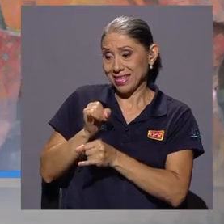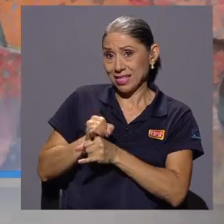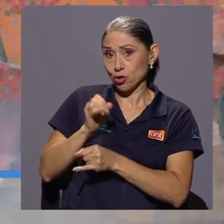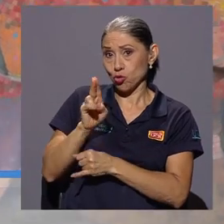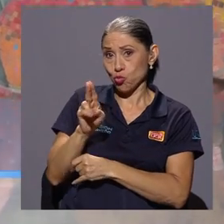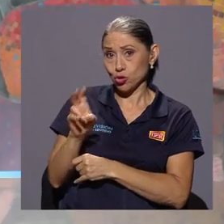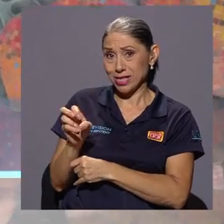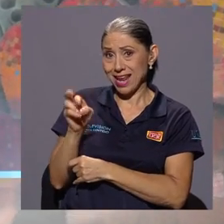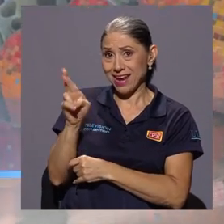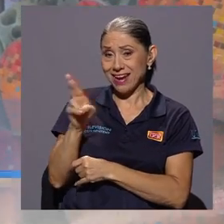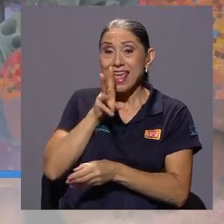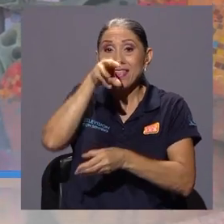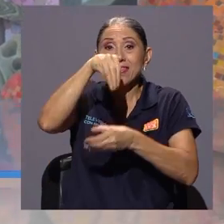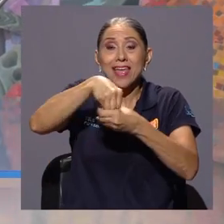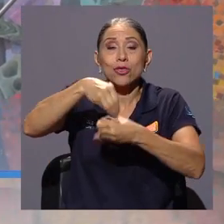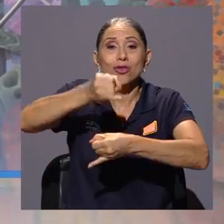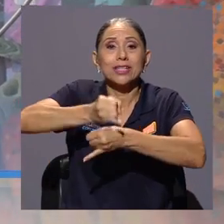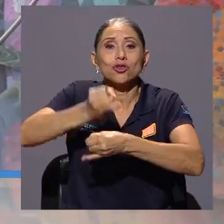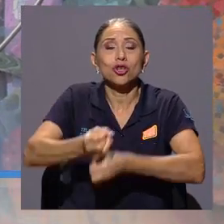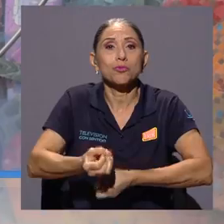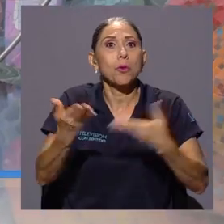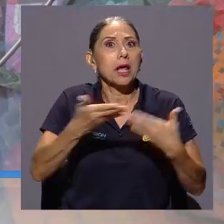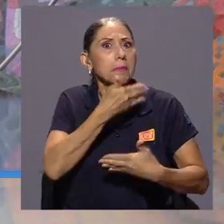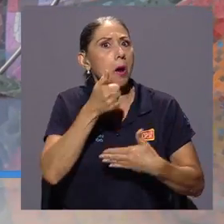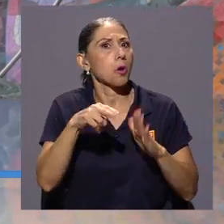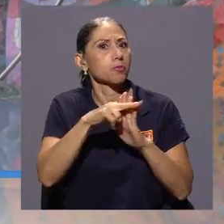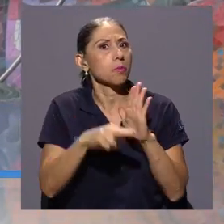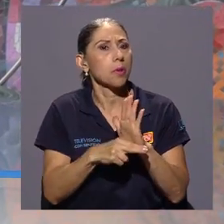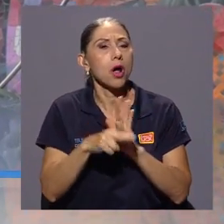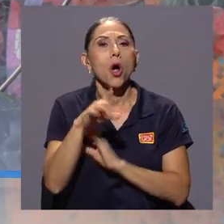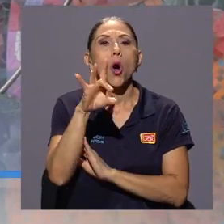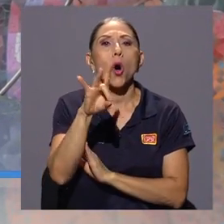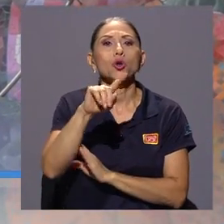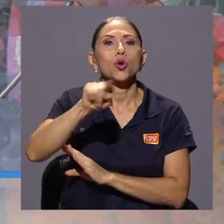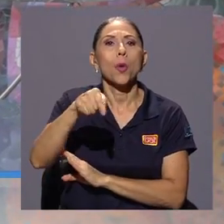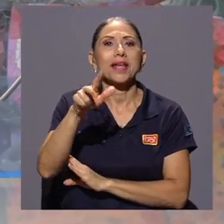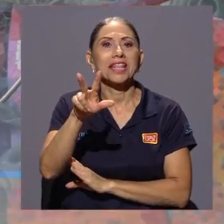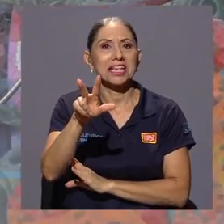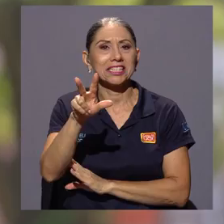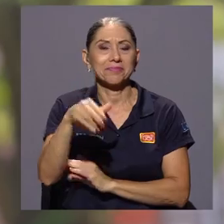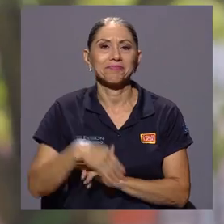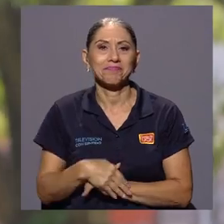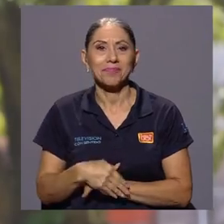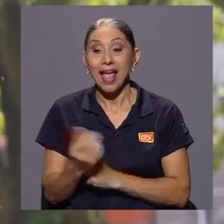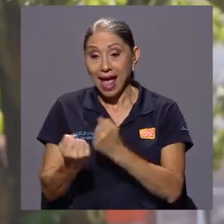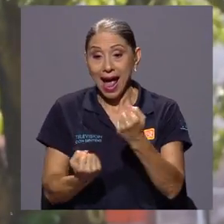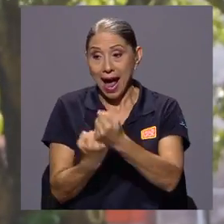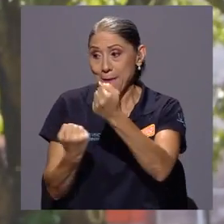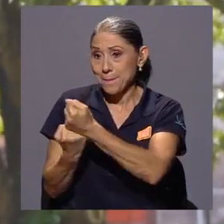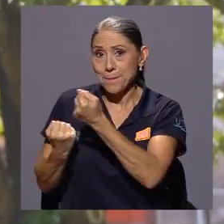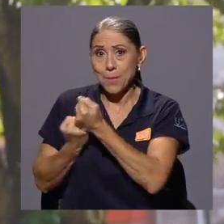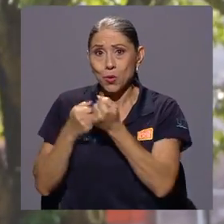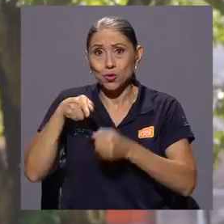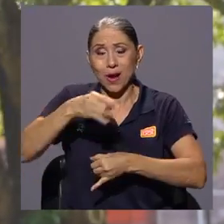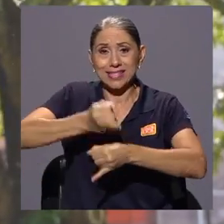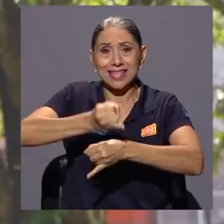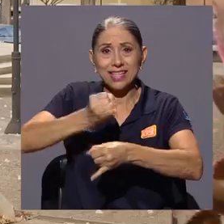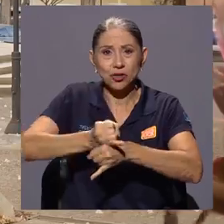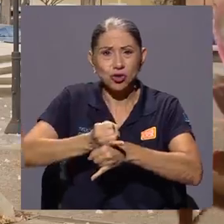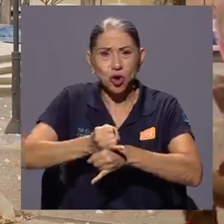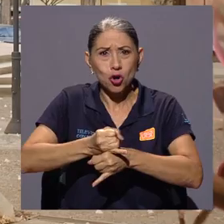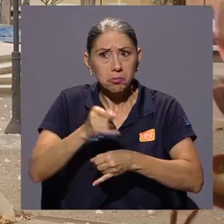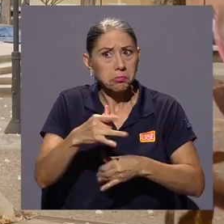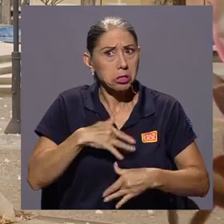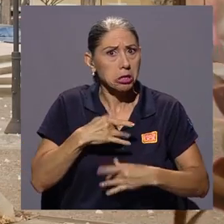esta entidad se encuentra entre las instituciones públicas mejor calificadas con una nota promedio de 8,3. El apoyo sostenido hacia esta institución